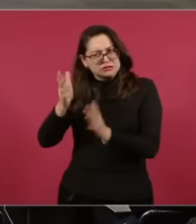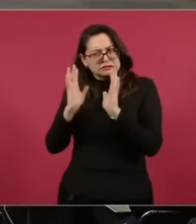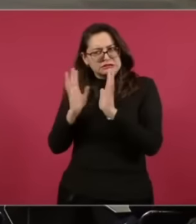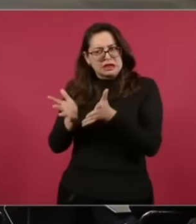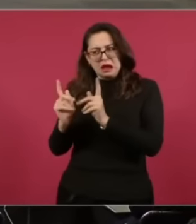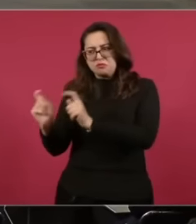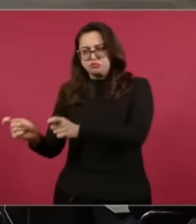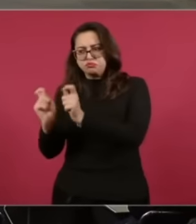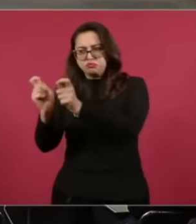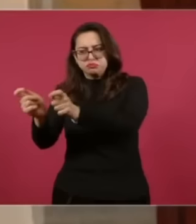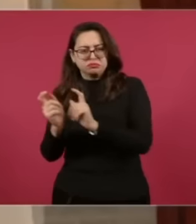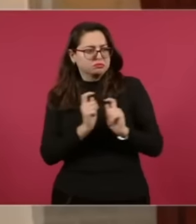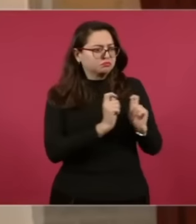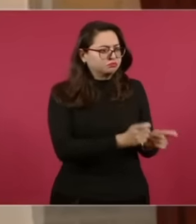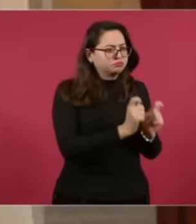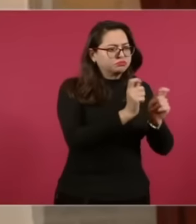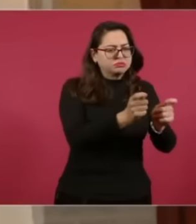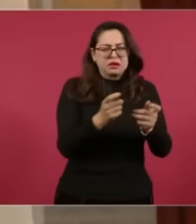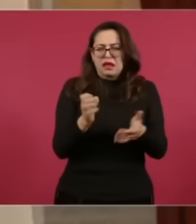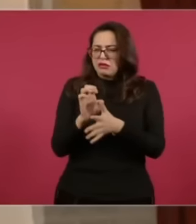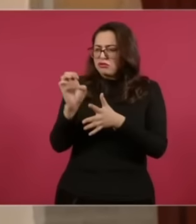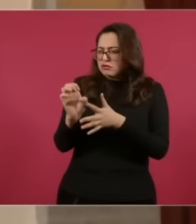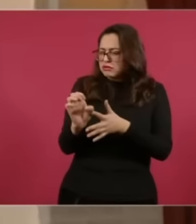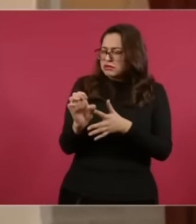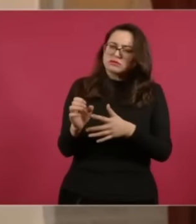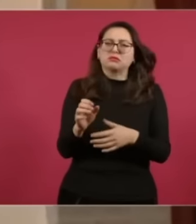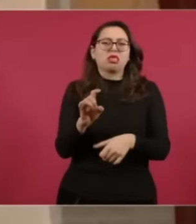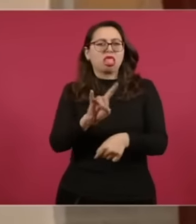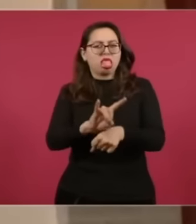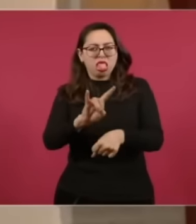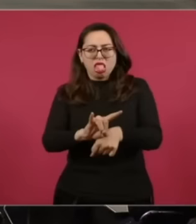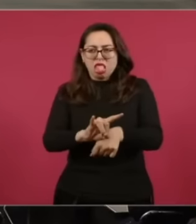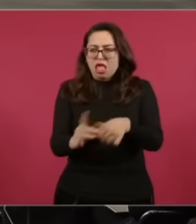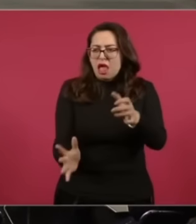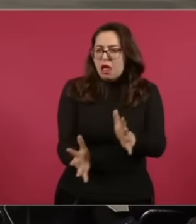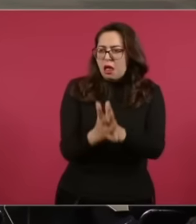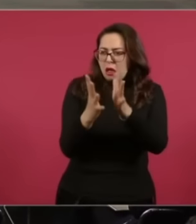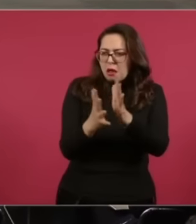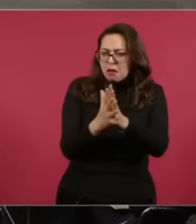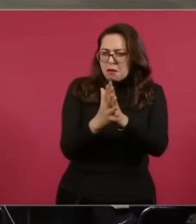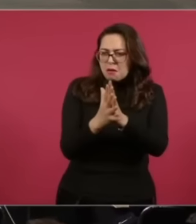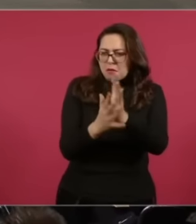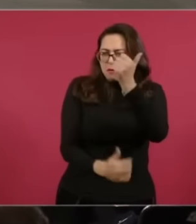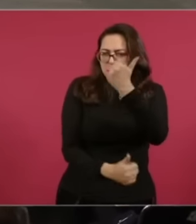Porque era del PRI ¿Quién otro Participó del PRI? Enrique de la Madrid Enrique de la Madrid